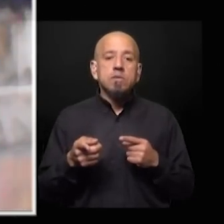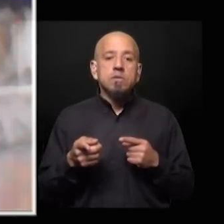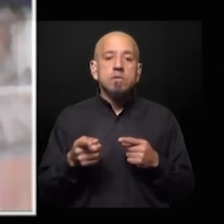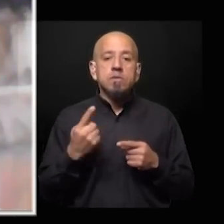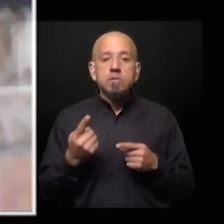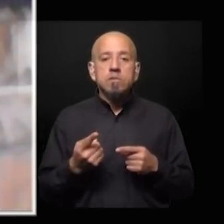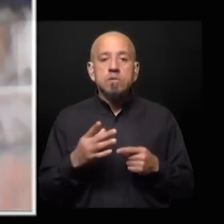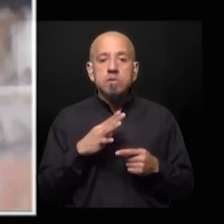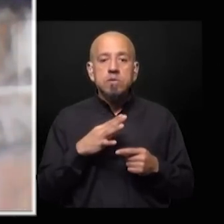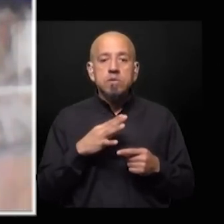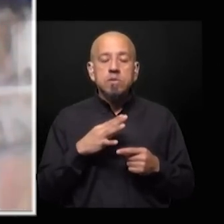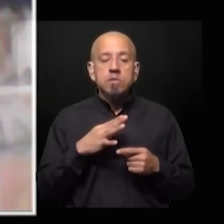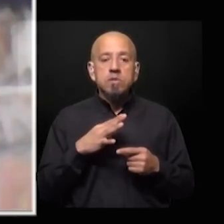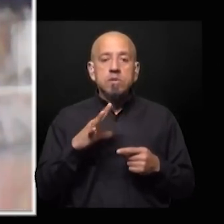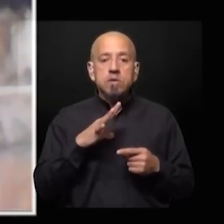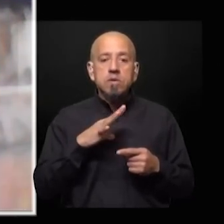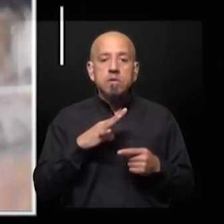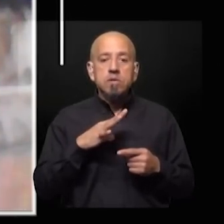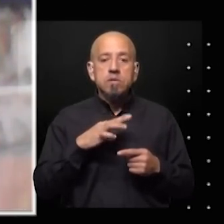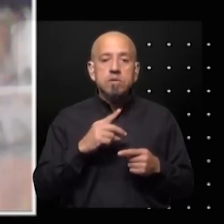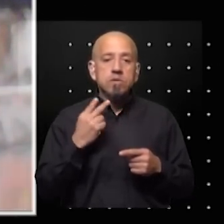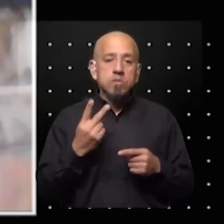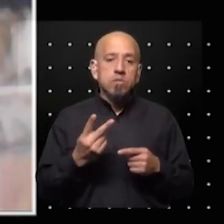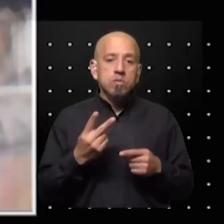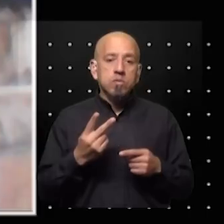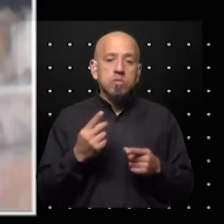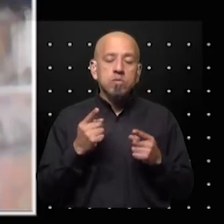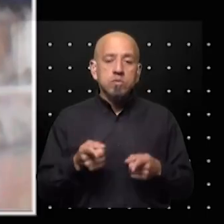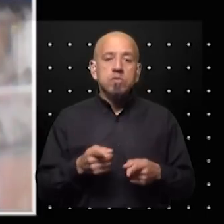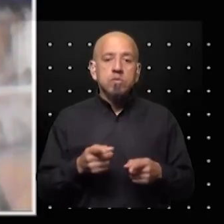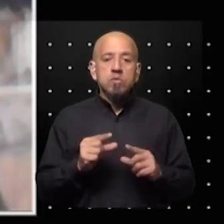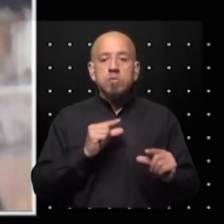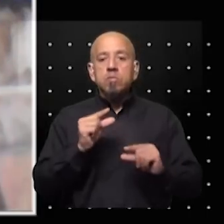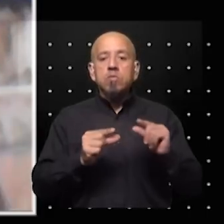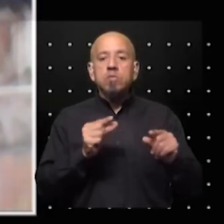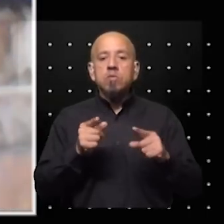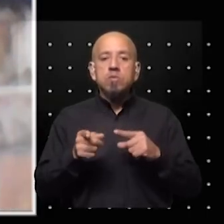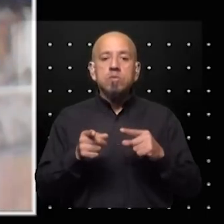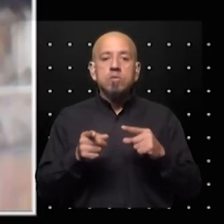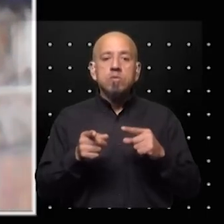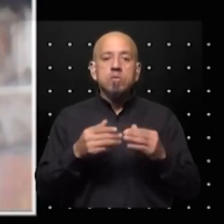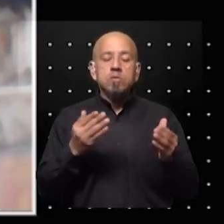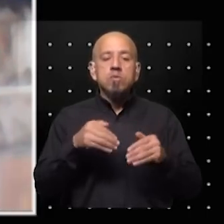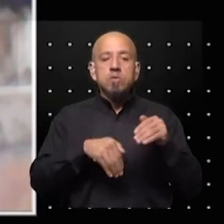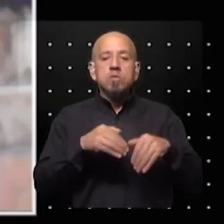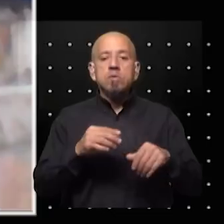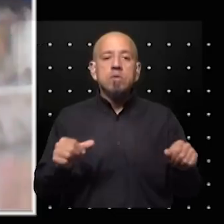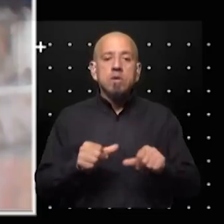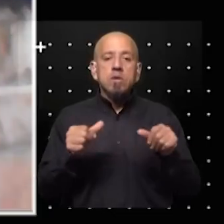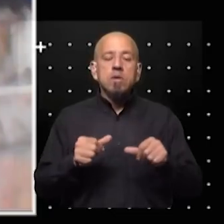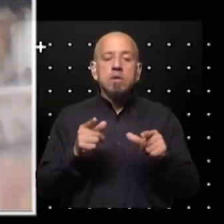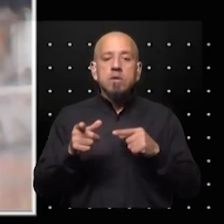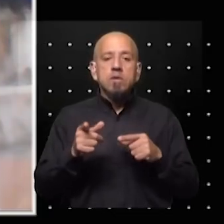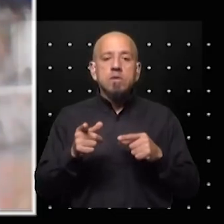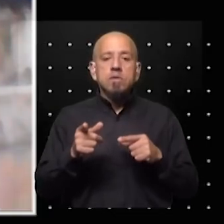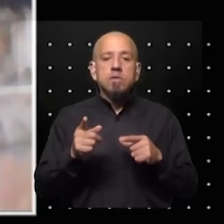de que se entienda que está en juego y segundo en estos pocos días que quedan para la elección que haga Cristina o sea